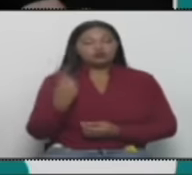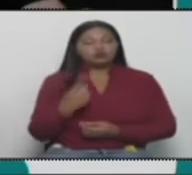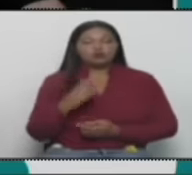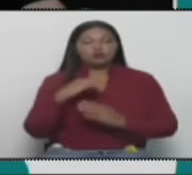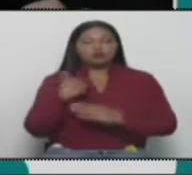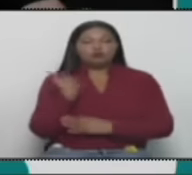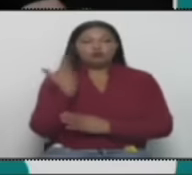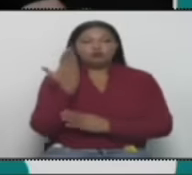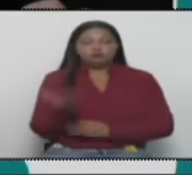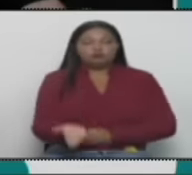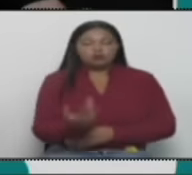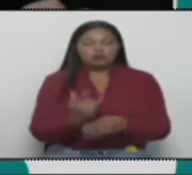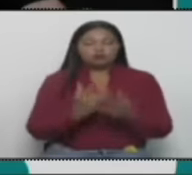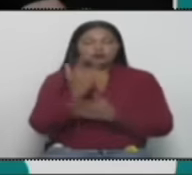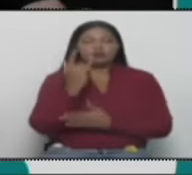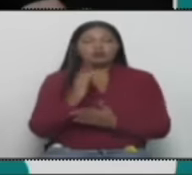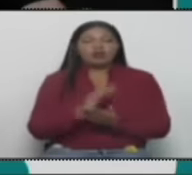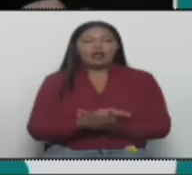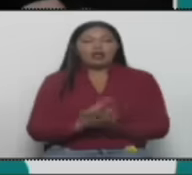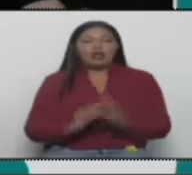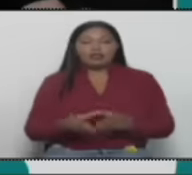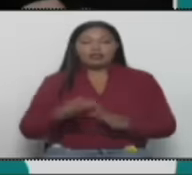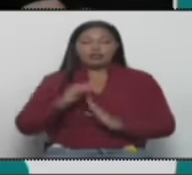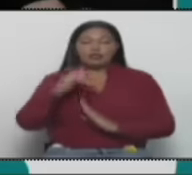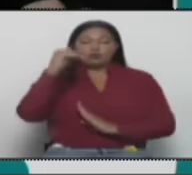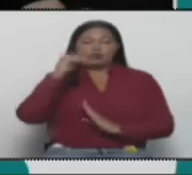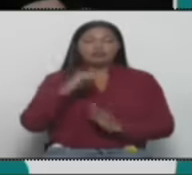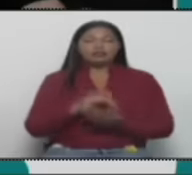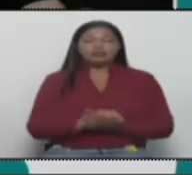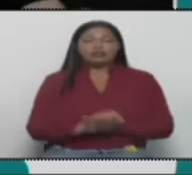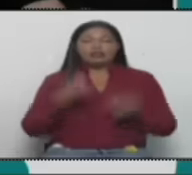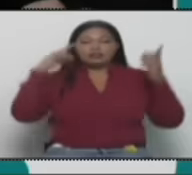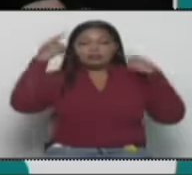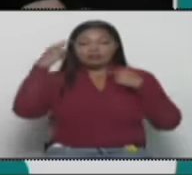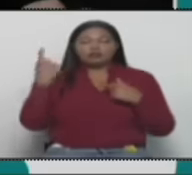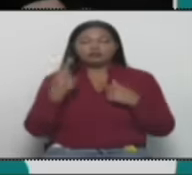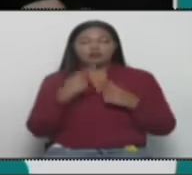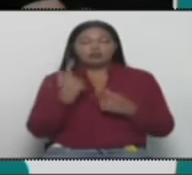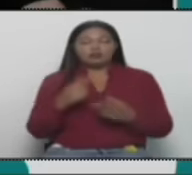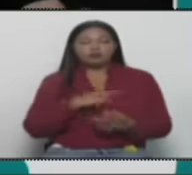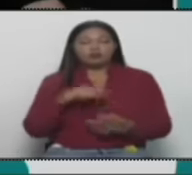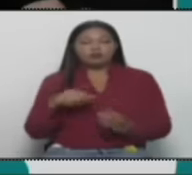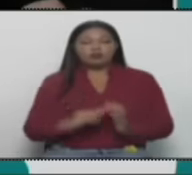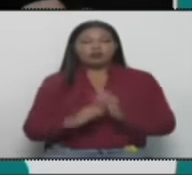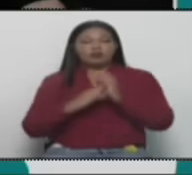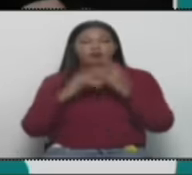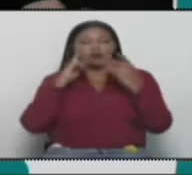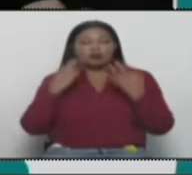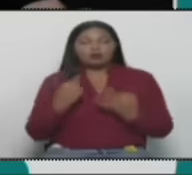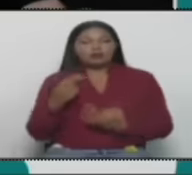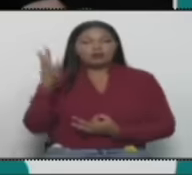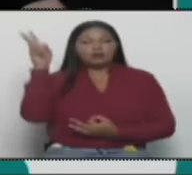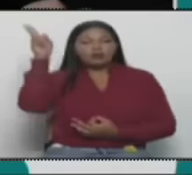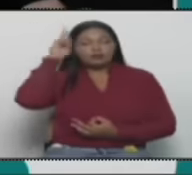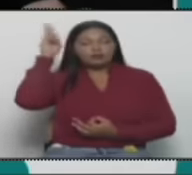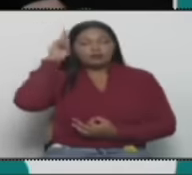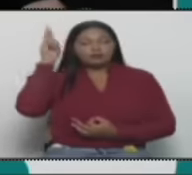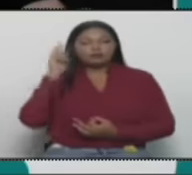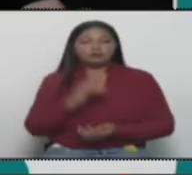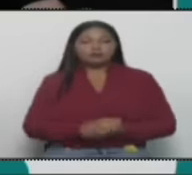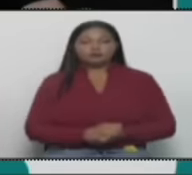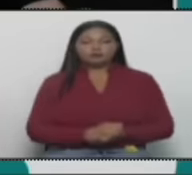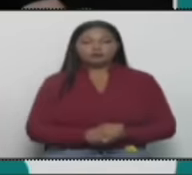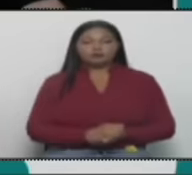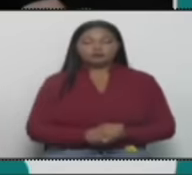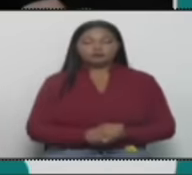las estatuas del comandante Chávez, sino también de nuestros líderes originarios de los pueblos